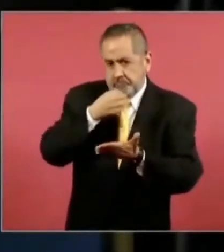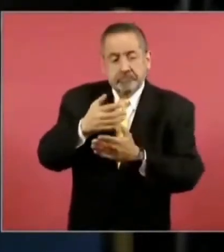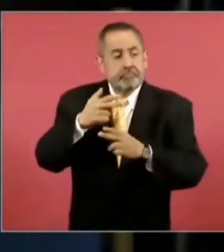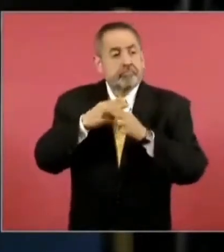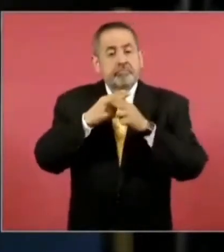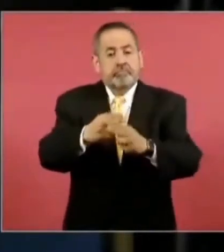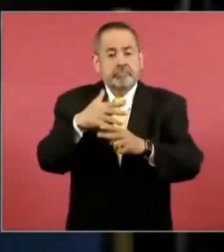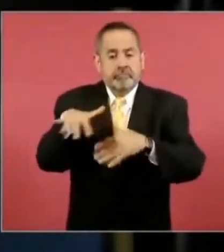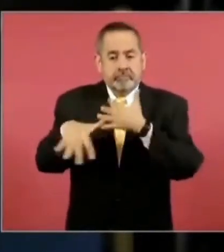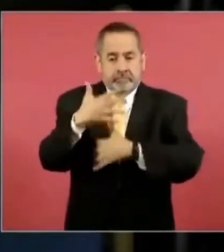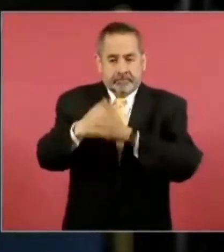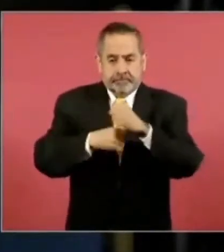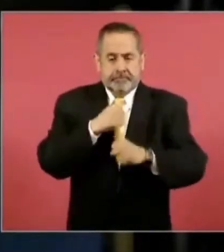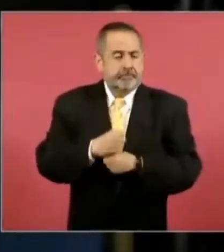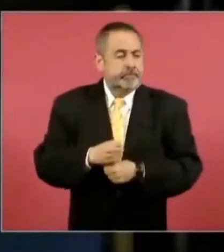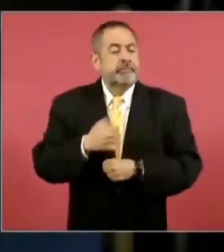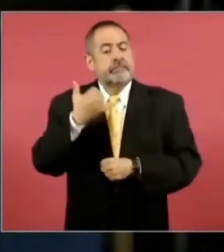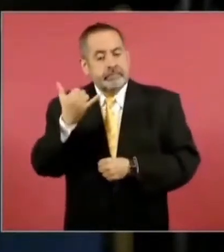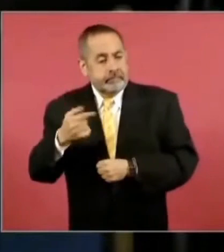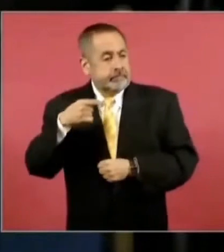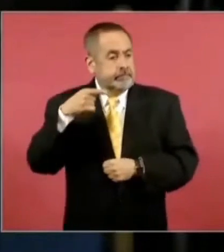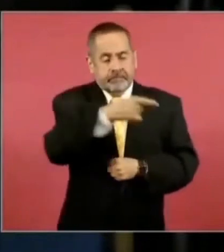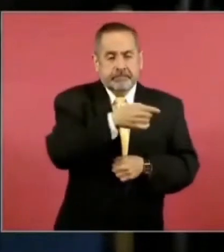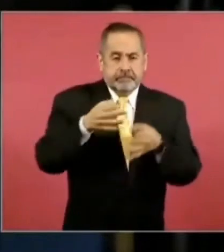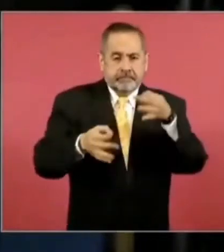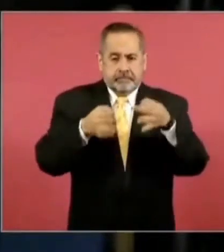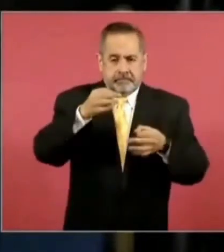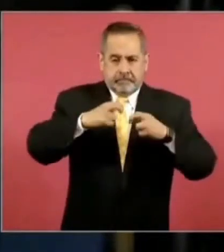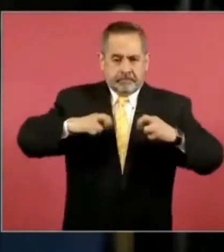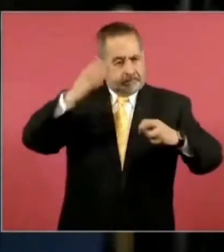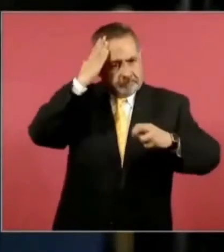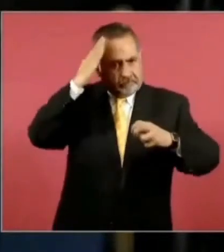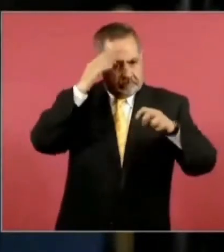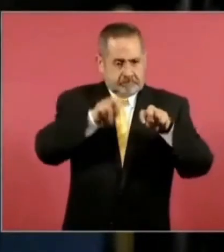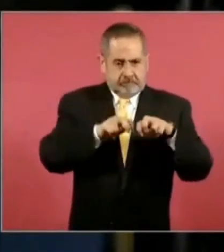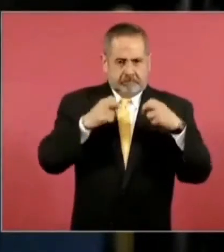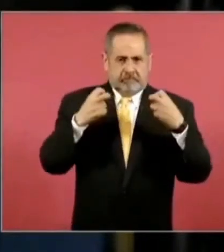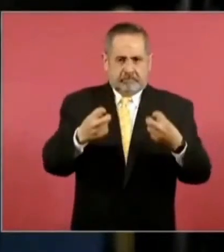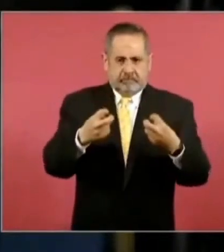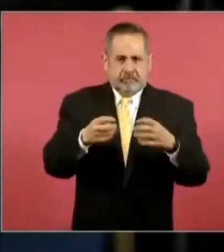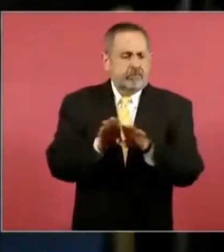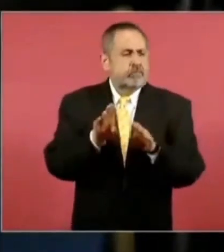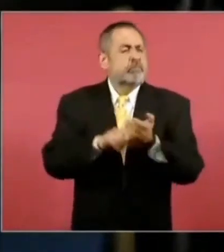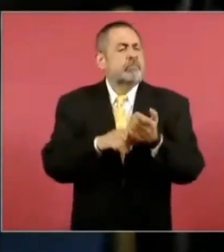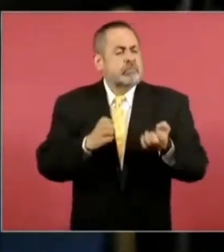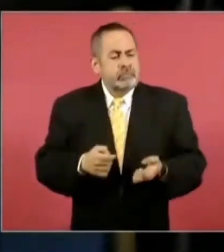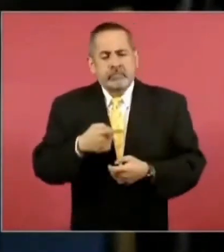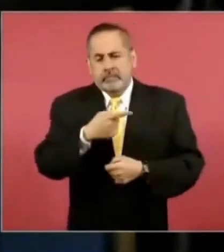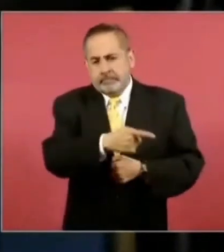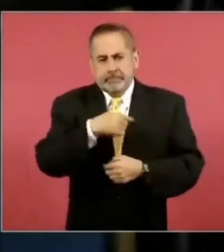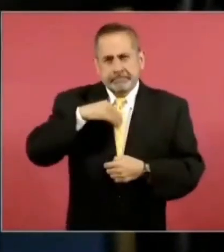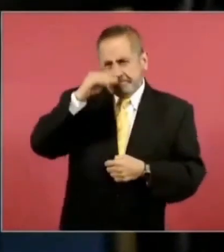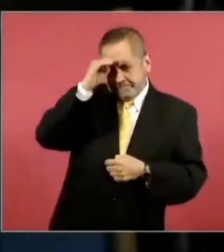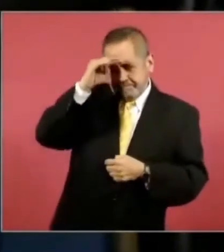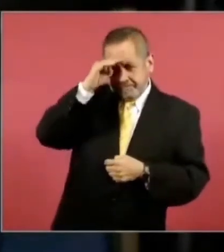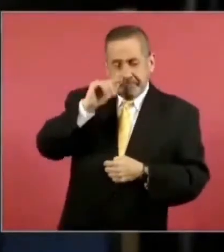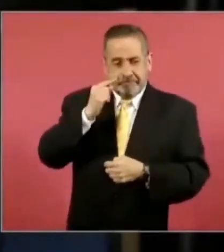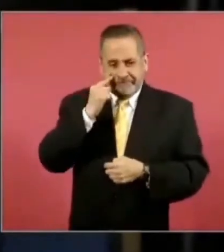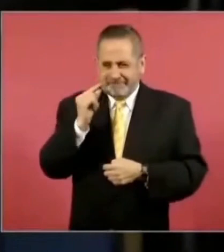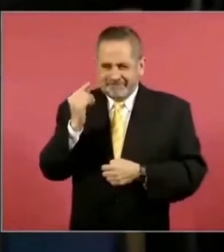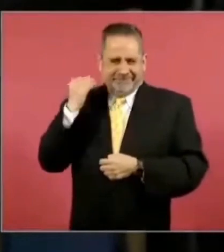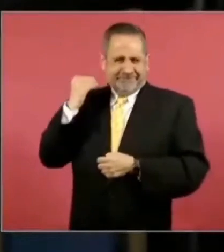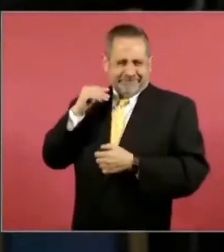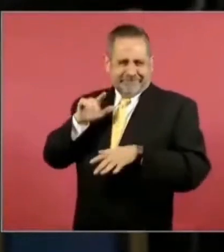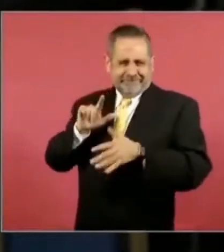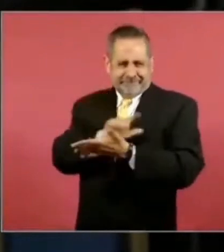conformado el Pleno con los ministros actuales? ¿Qué es lo que se está pensando? Cuando ocurrió la reforma